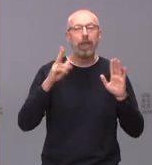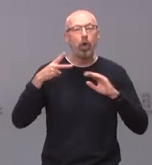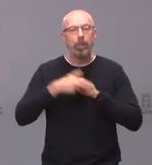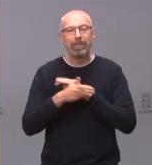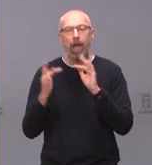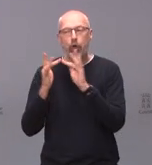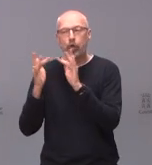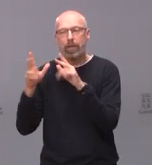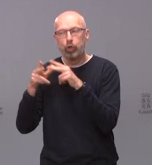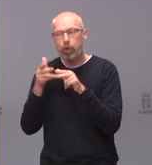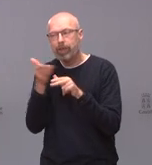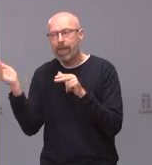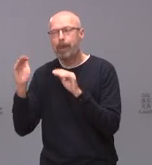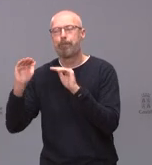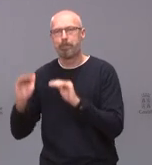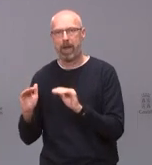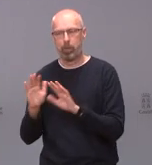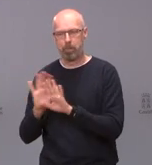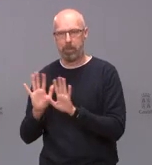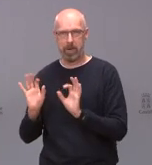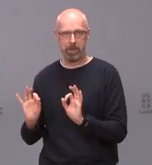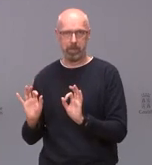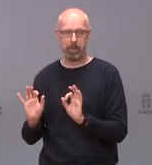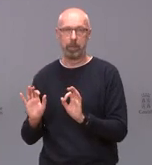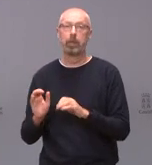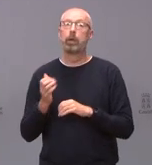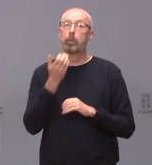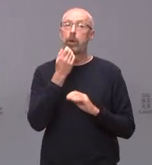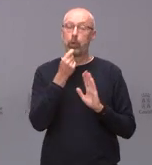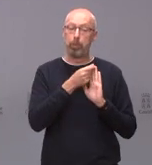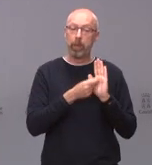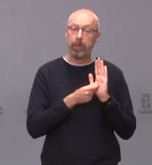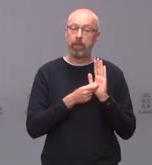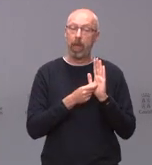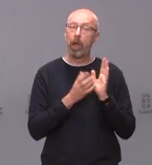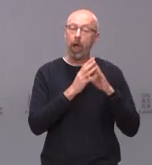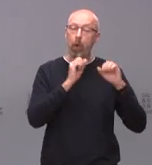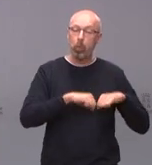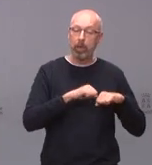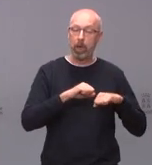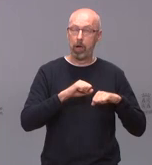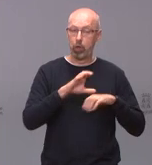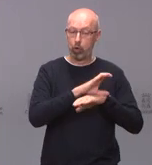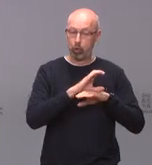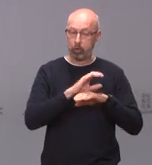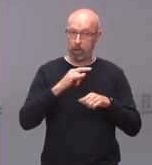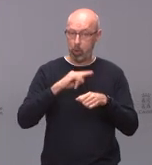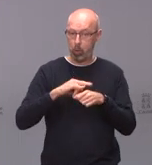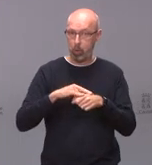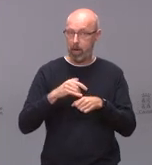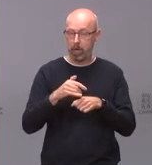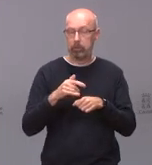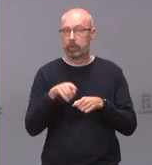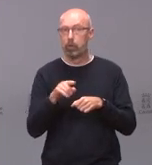contacto social. Sobre si la medida se va a tomar en consejo extraordinario con el consejo del lunes. Esta semana no ha habido consejo del lunes porque no había